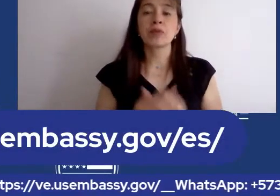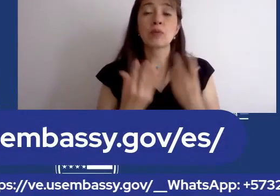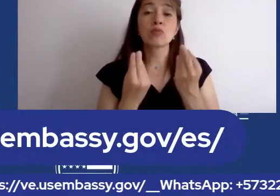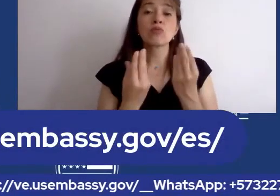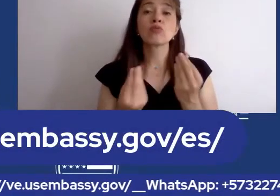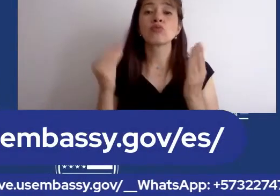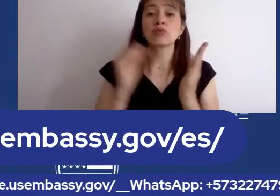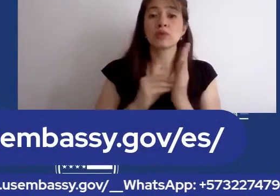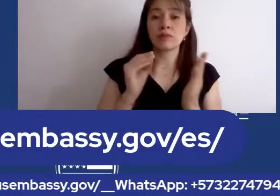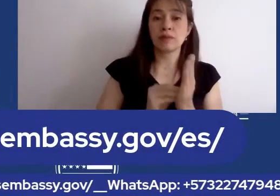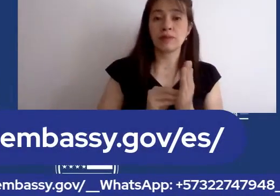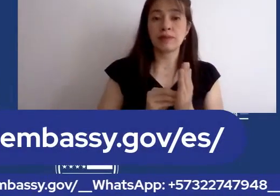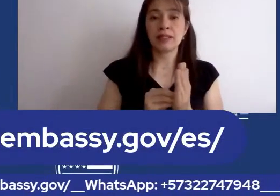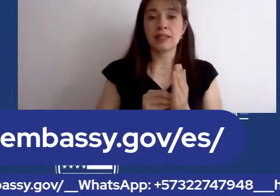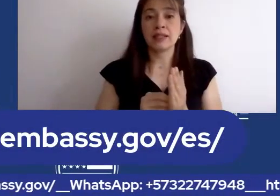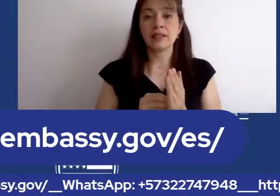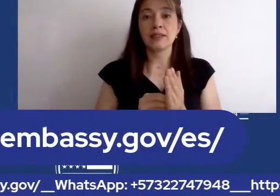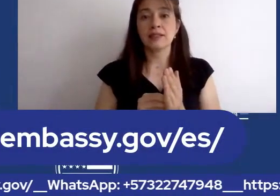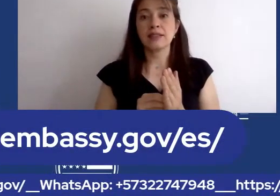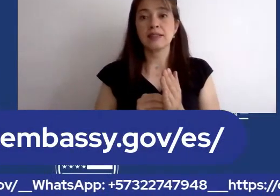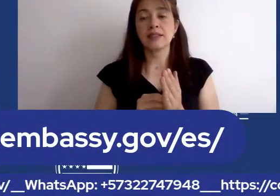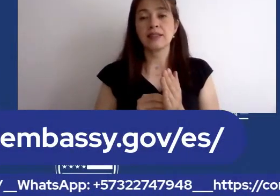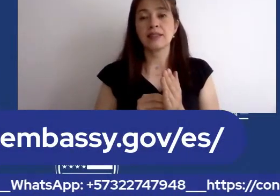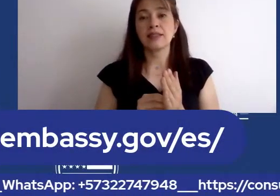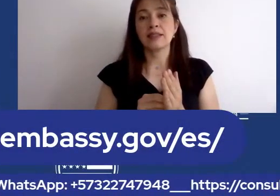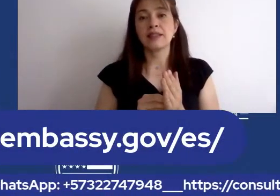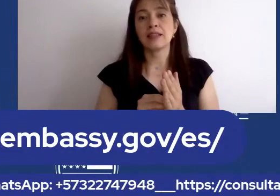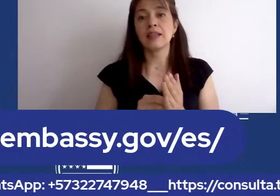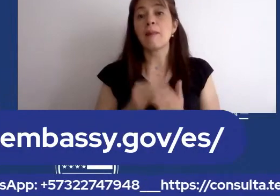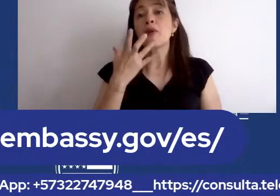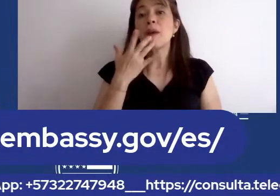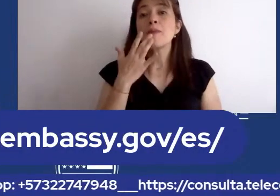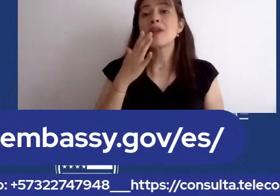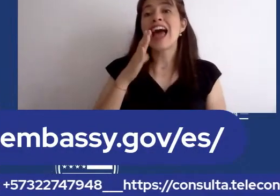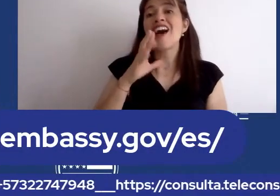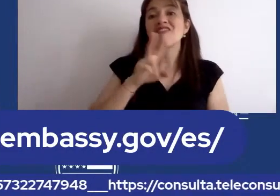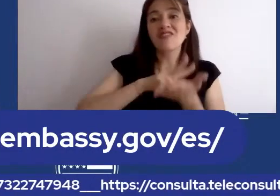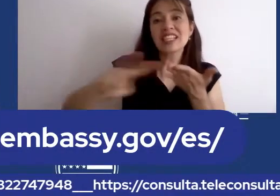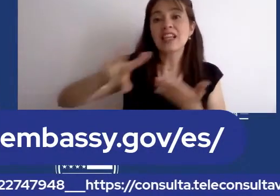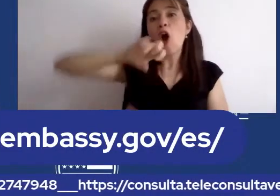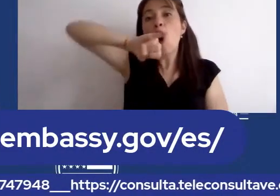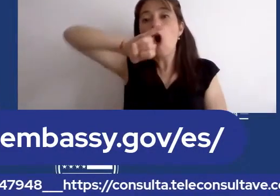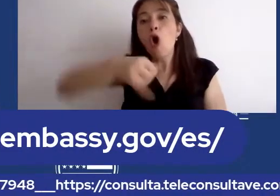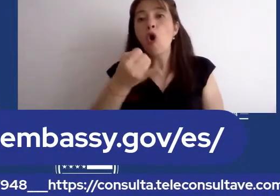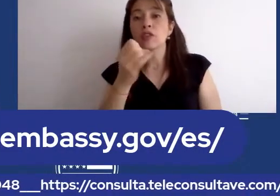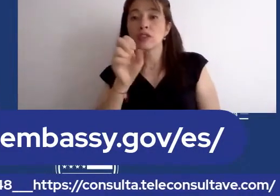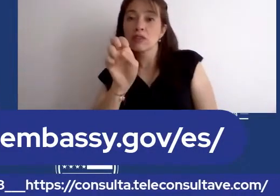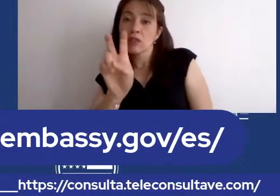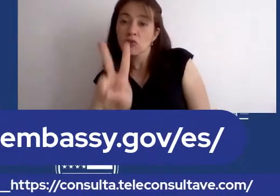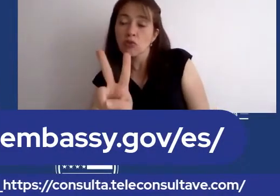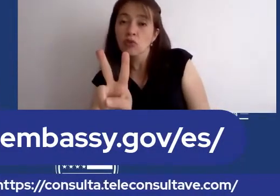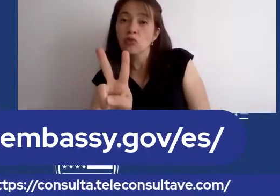un tipo de visa como J2 tiene